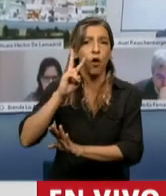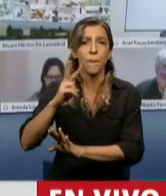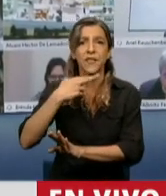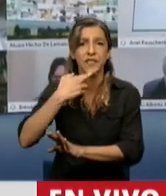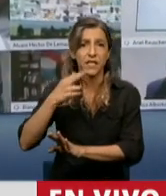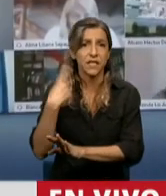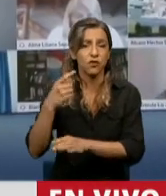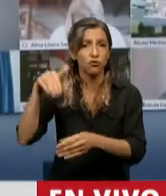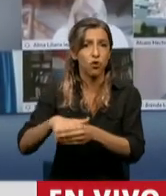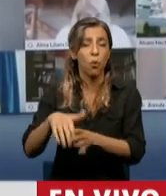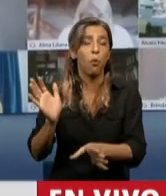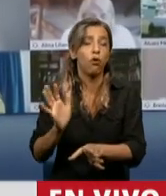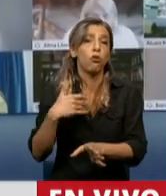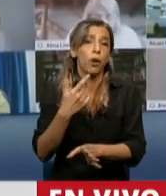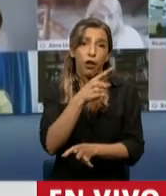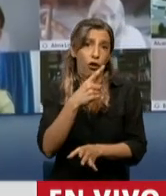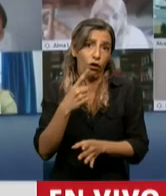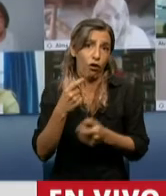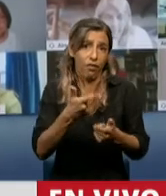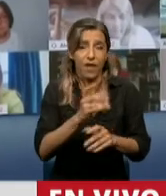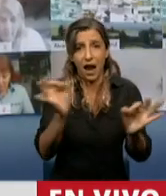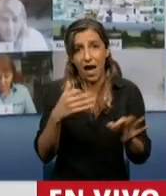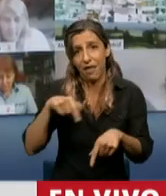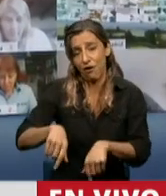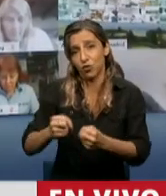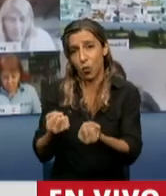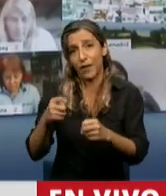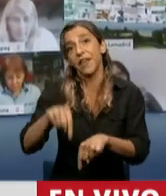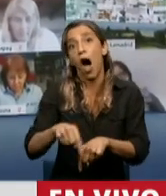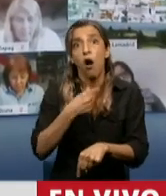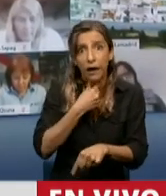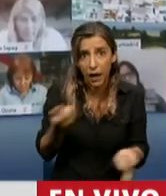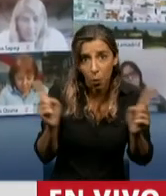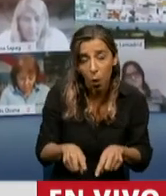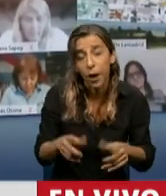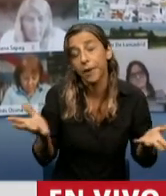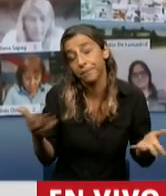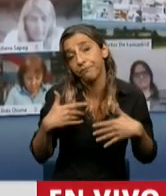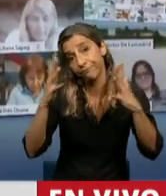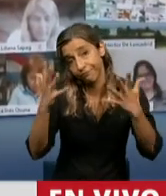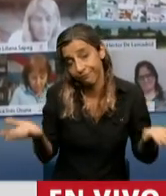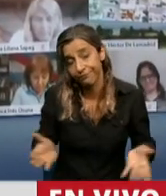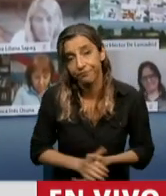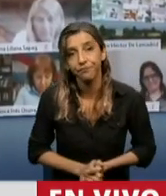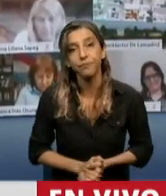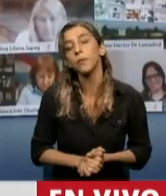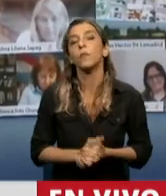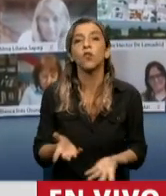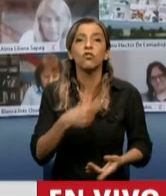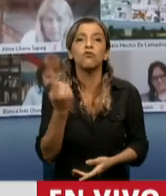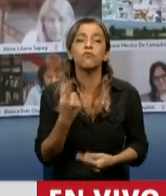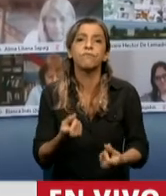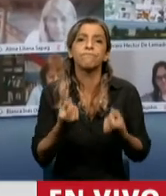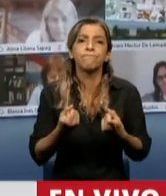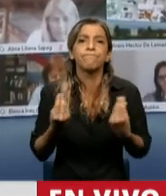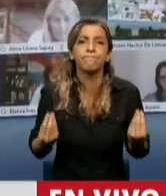ahora los diputados de izquierda parecen defender, lo cual celebro más vale tarde que nunca. ¿Qué se necesita? Y con esto termino, presidente.